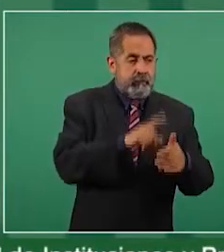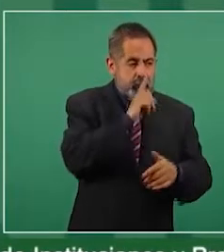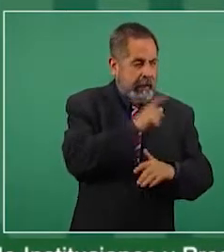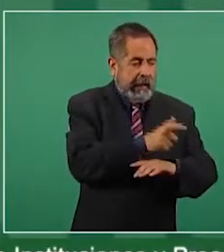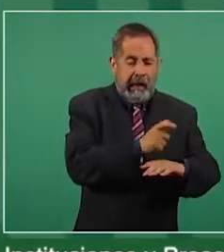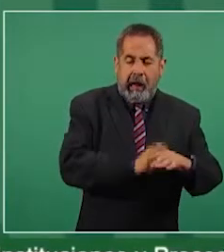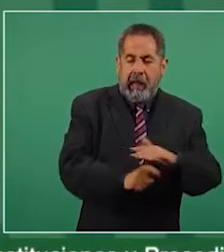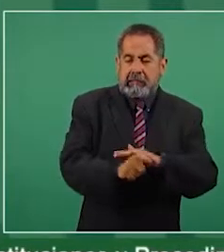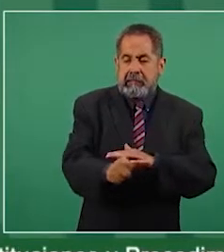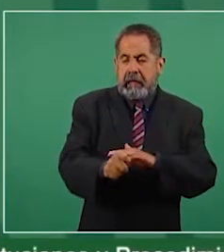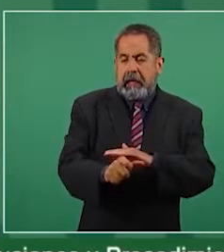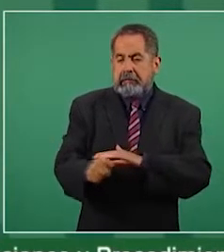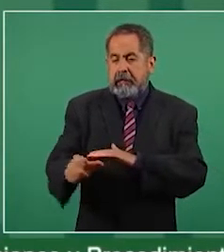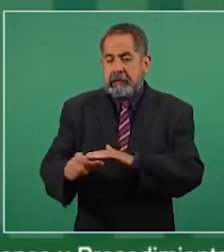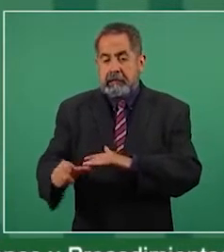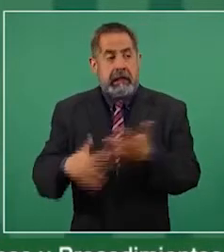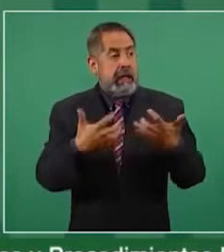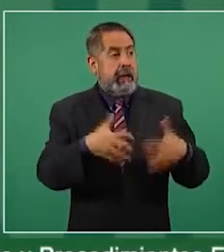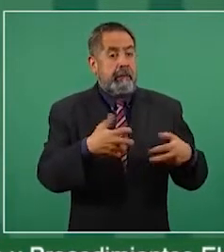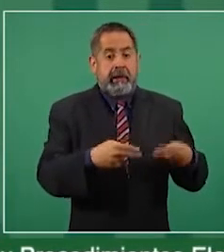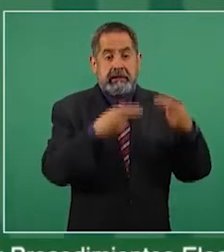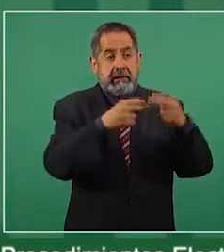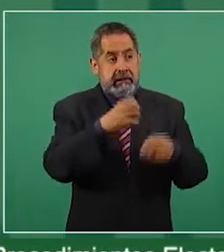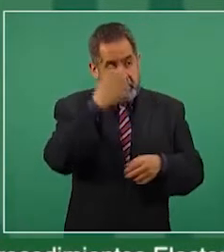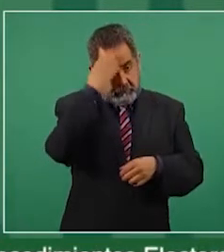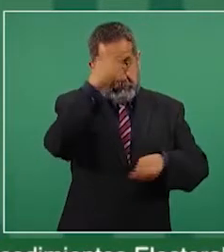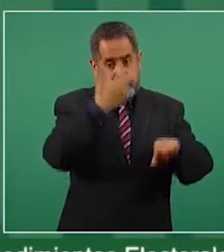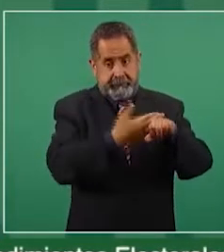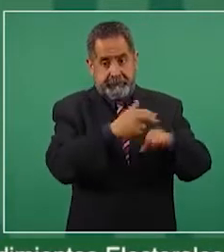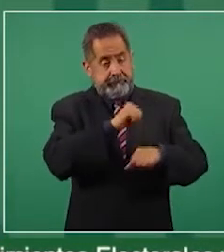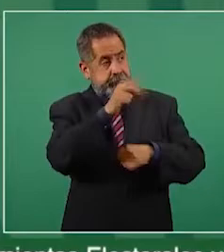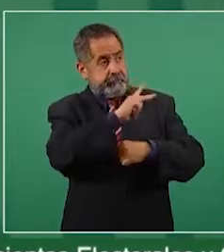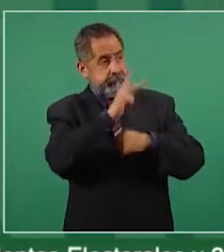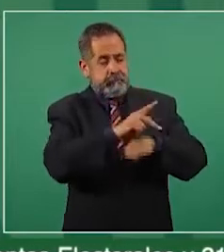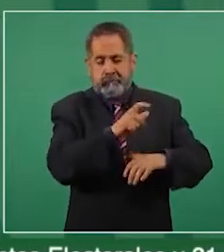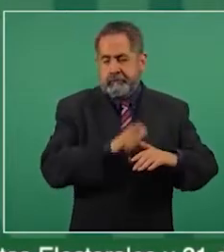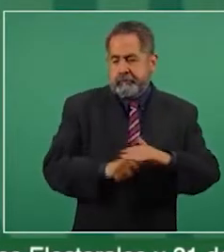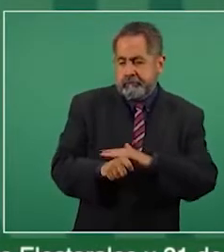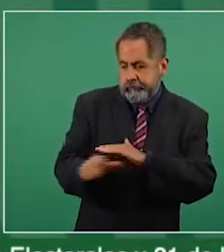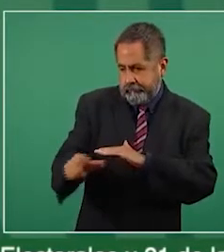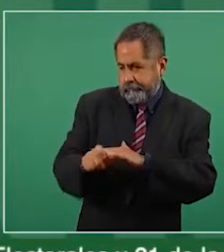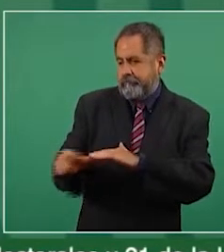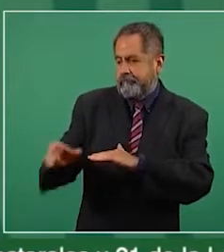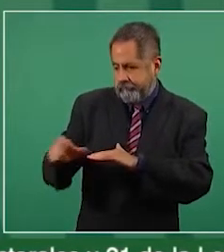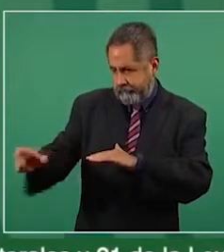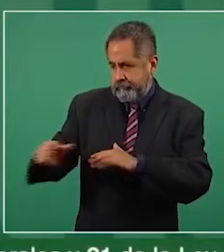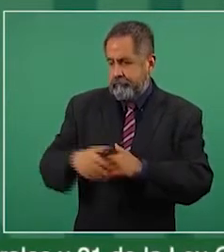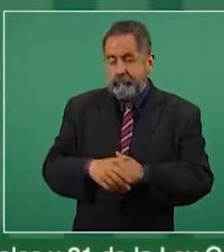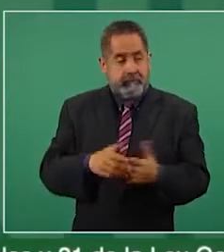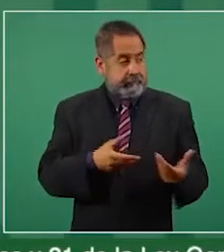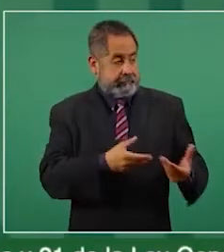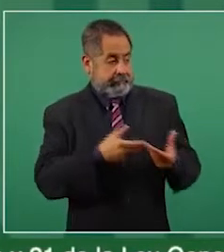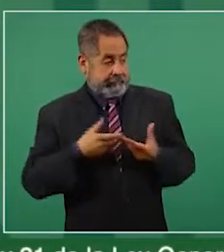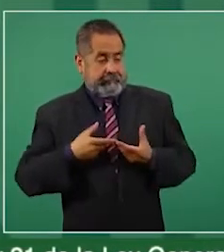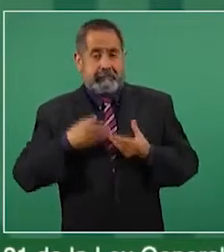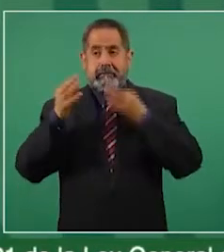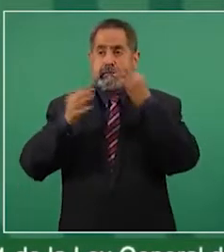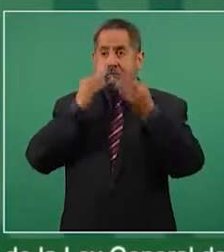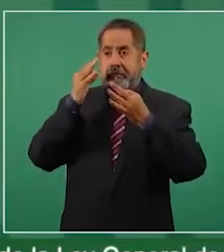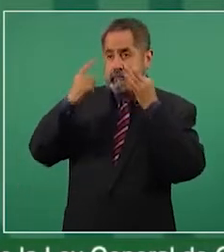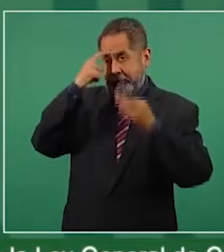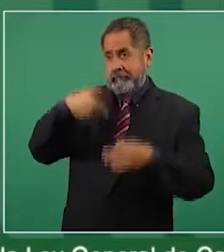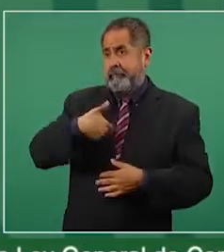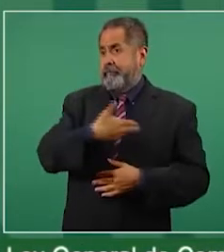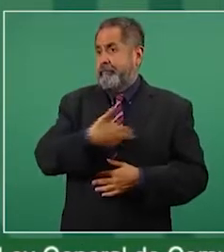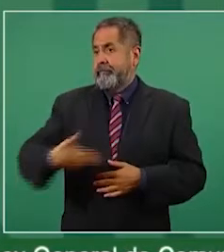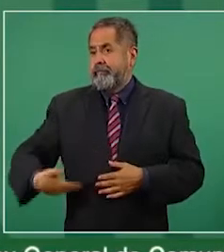de empresas extranjeras que se usaban para esa campaña de